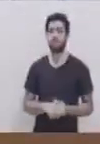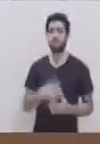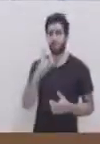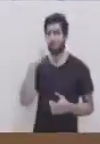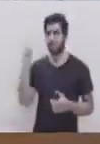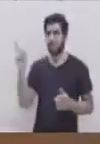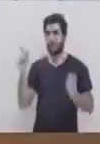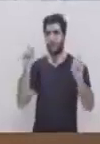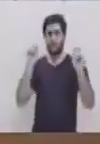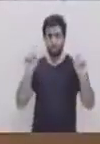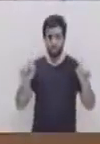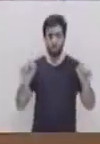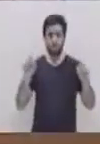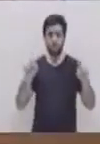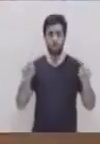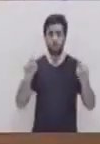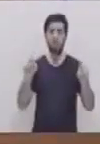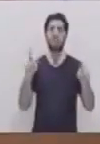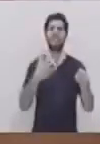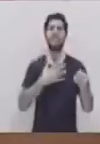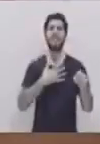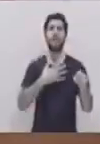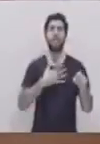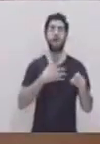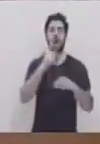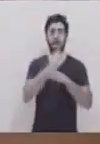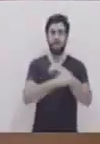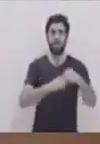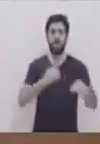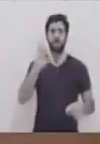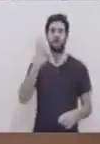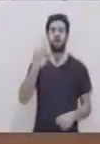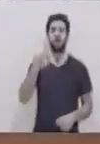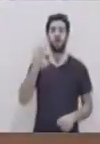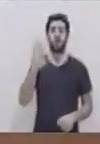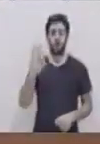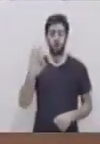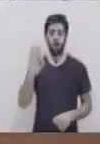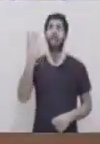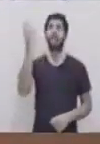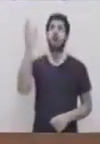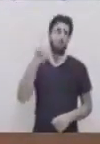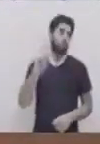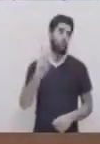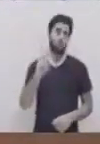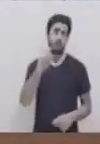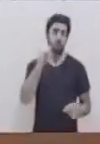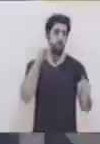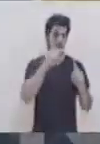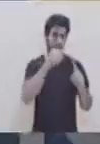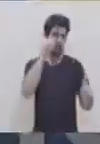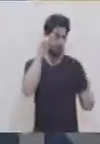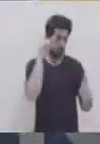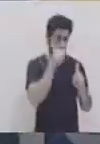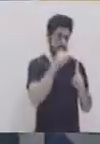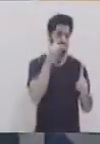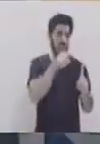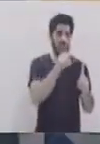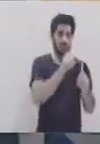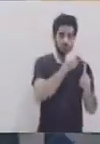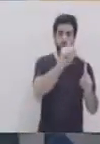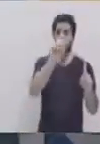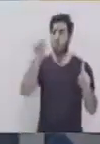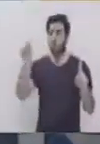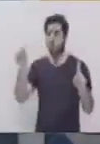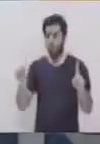A esos puntos les vamos a llamar focos. Y lo vamos a representar como una elipse. Que son los